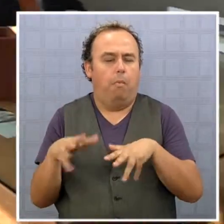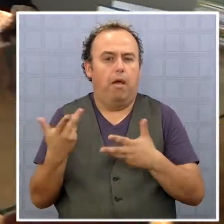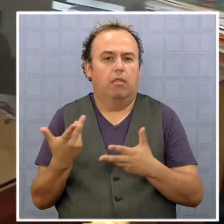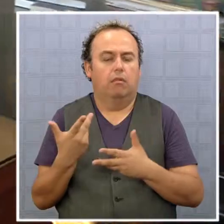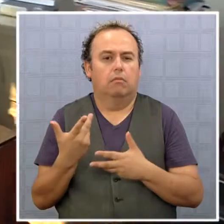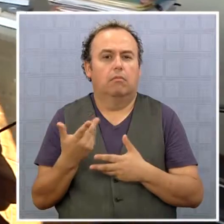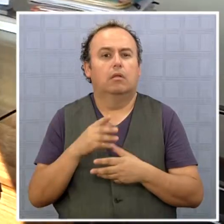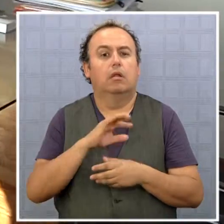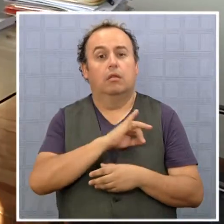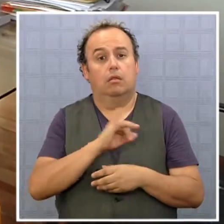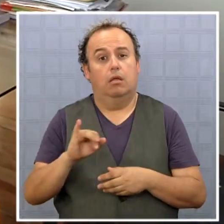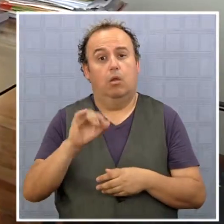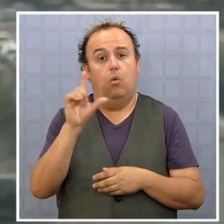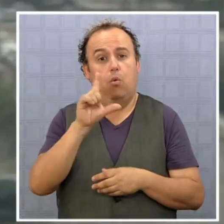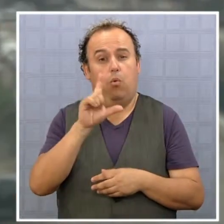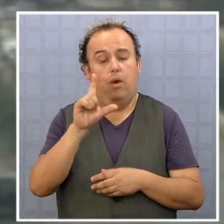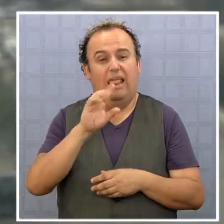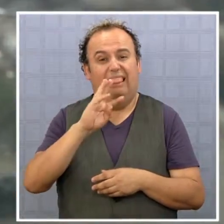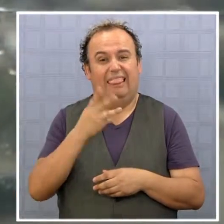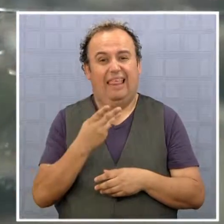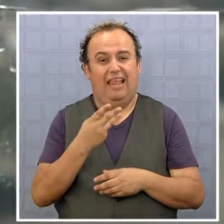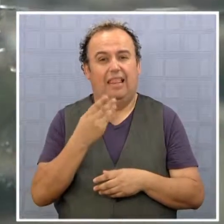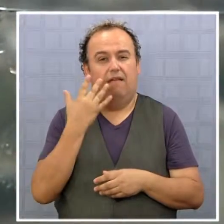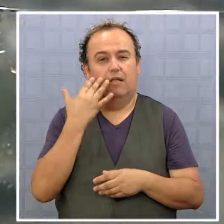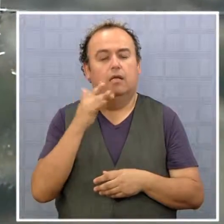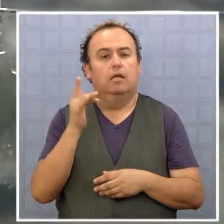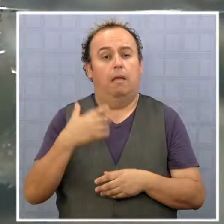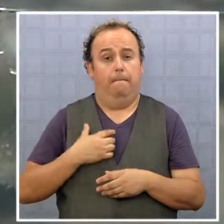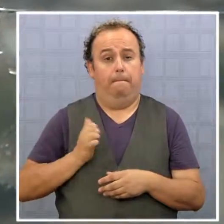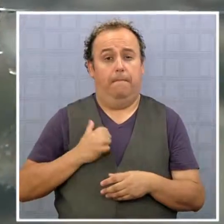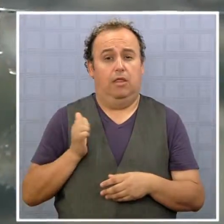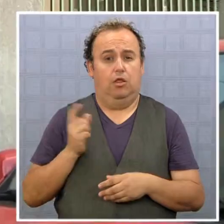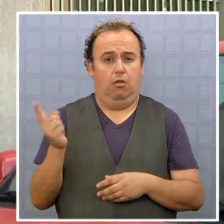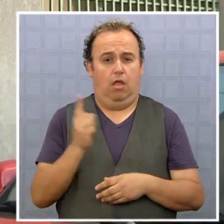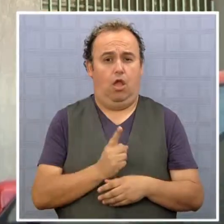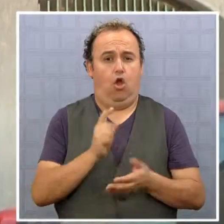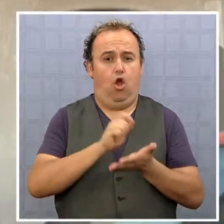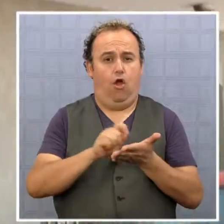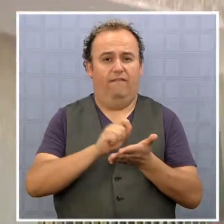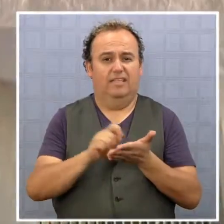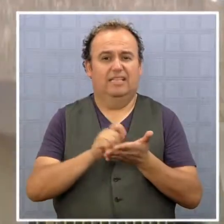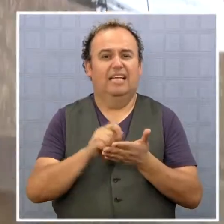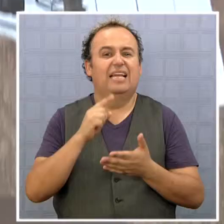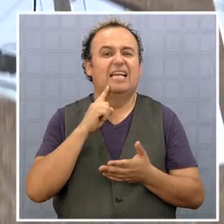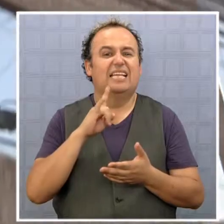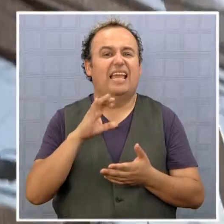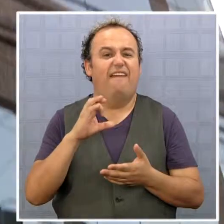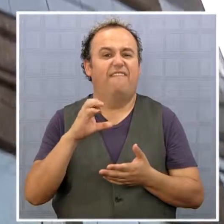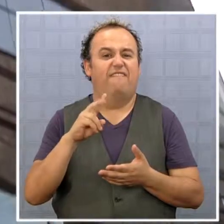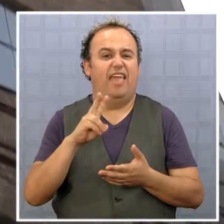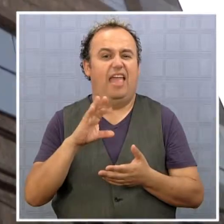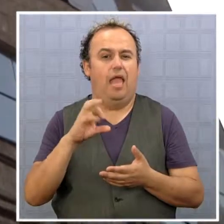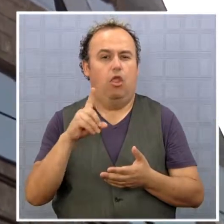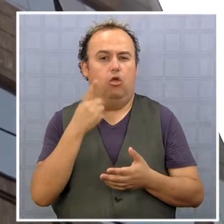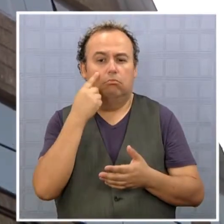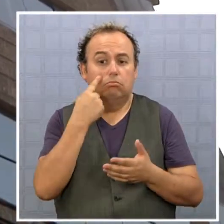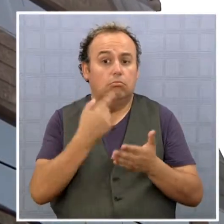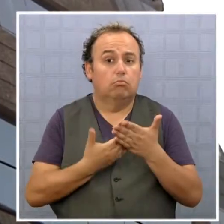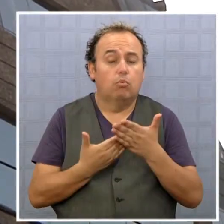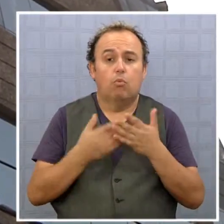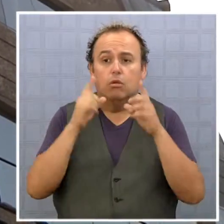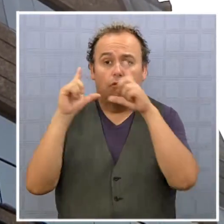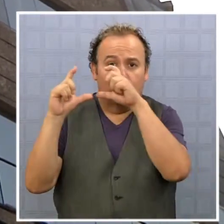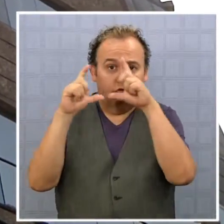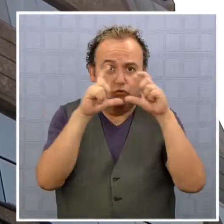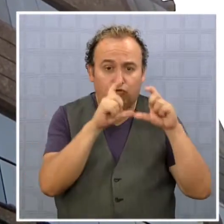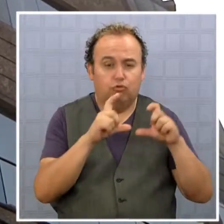estaba ocupado. El día lunes 30, personal de la PDI llegó hasta la oficina de Quevedo con el fin de periciar el lugar y tomar diversas